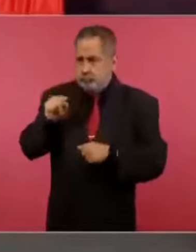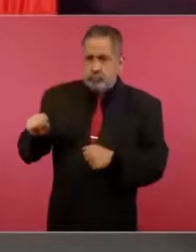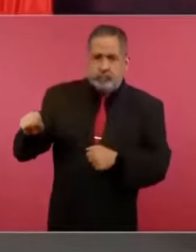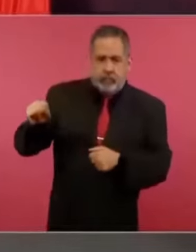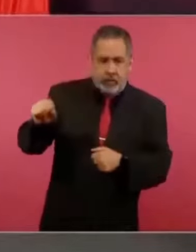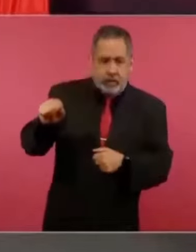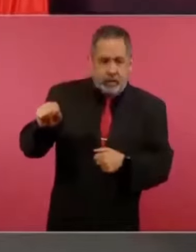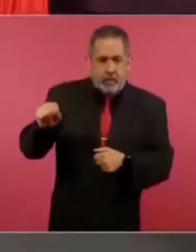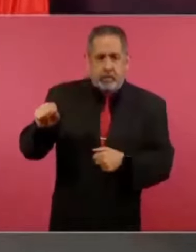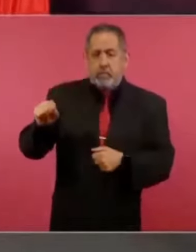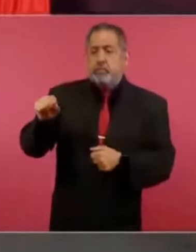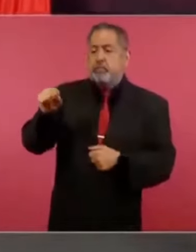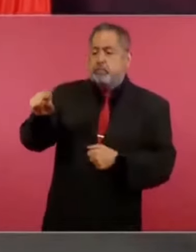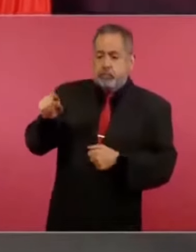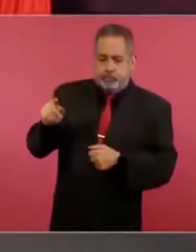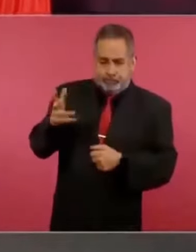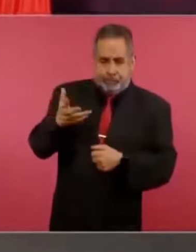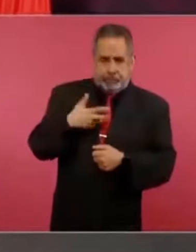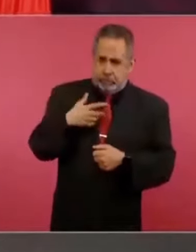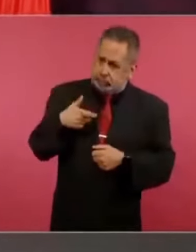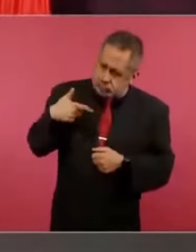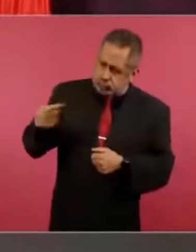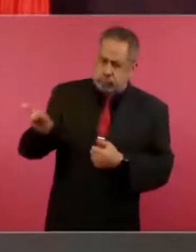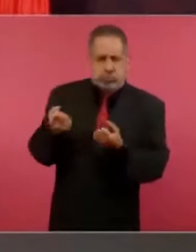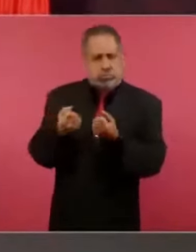contaran con un seguro